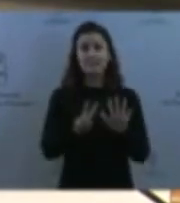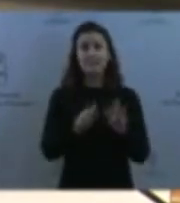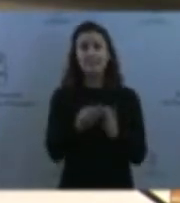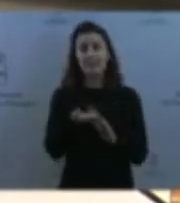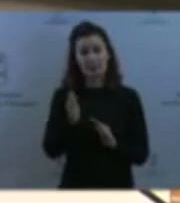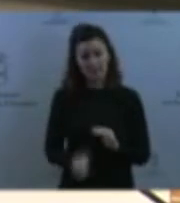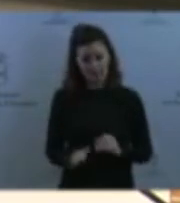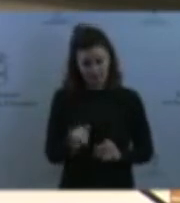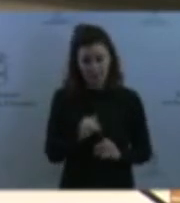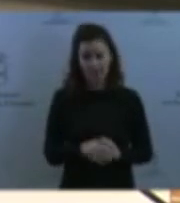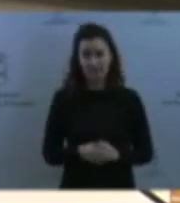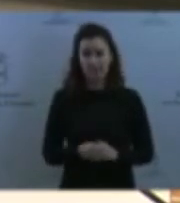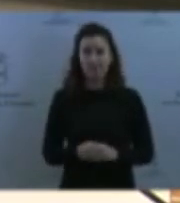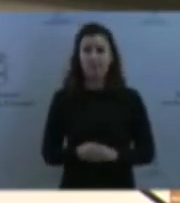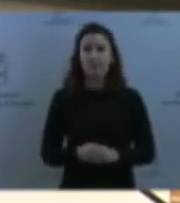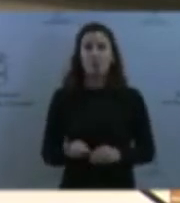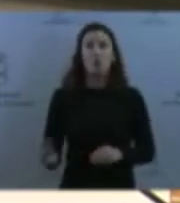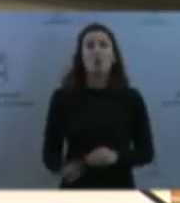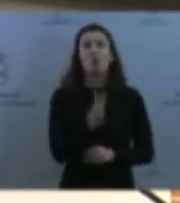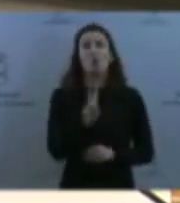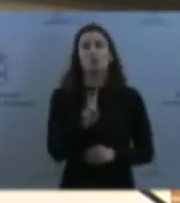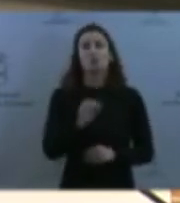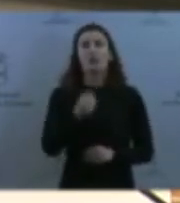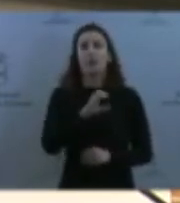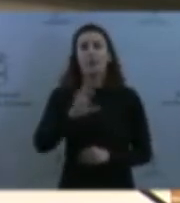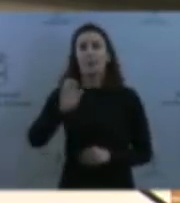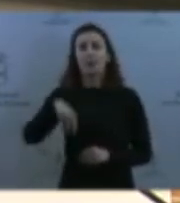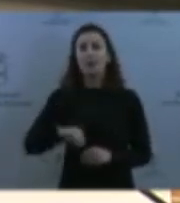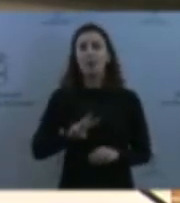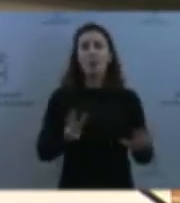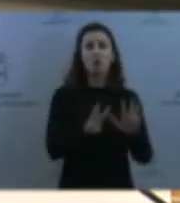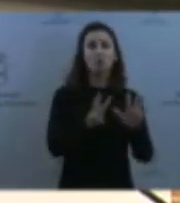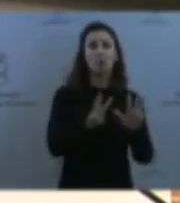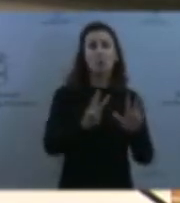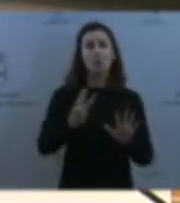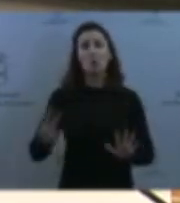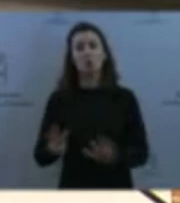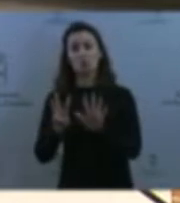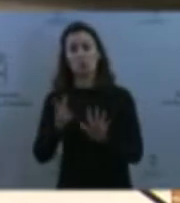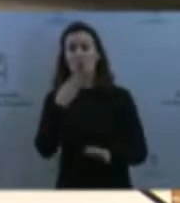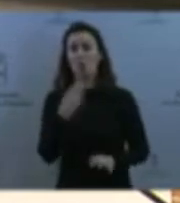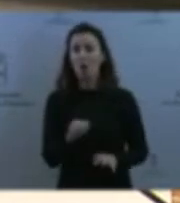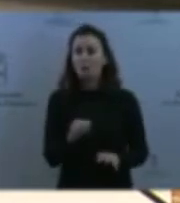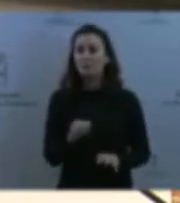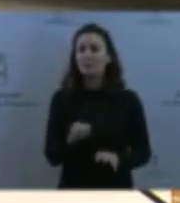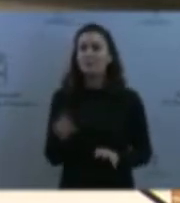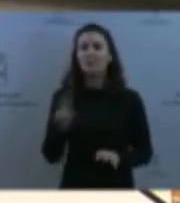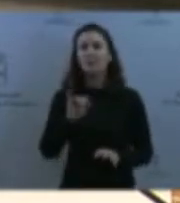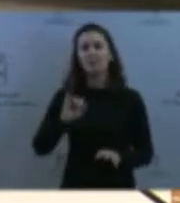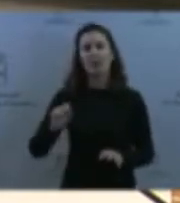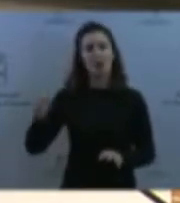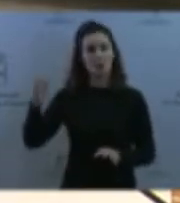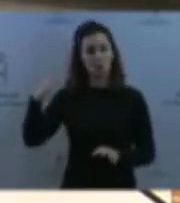dispositivos de HACEN, ocho en uno y ocho en otro, en Villaluz, un nuevo dispositivo que hemos puesto en marcha prácticamente hace una